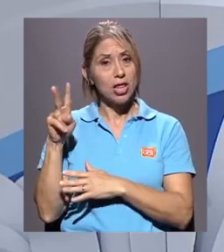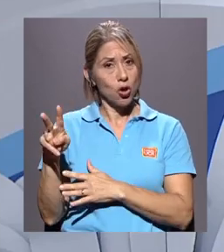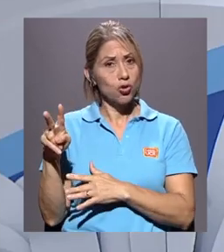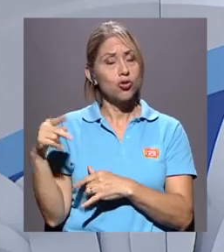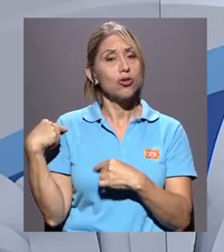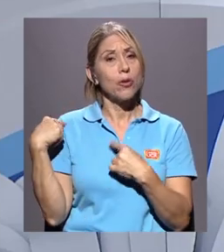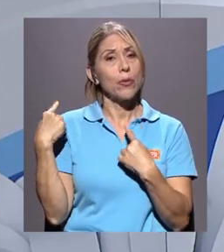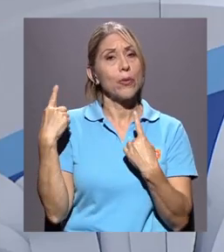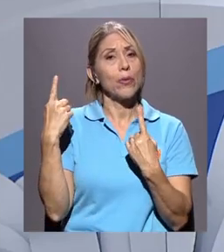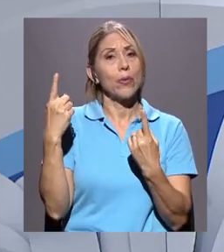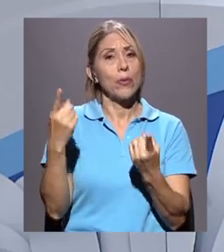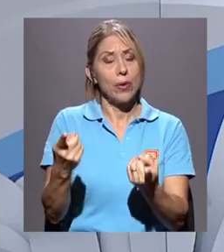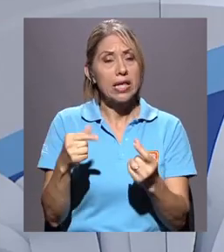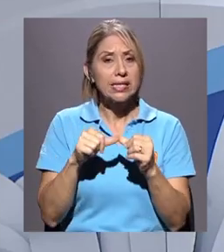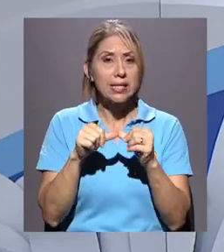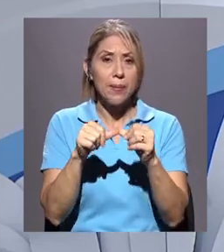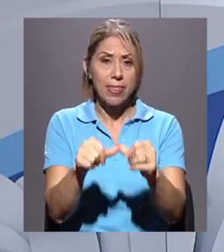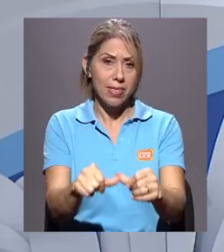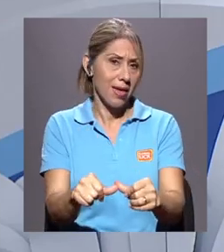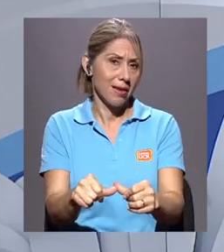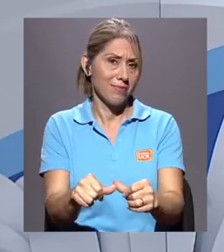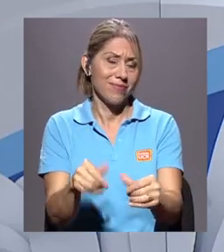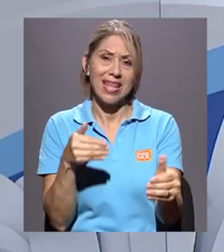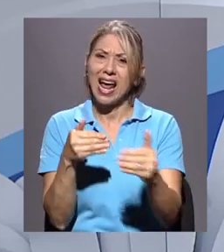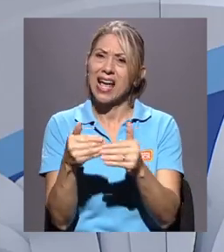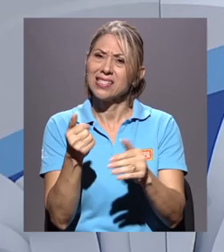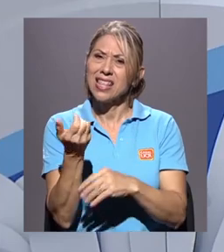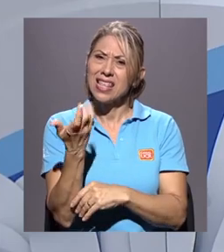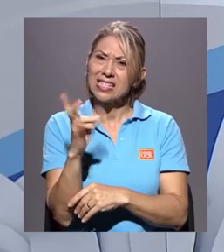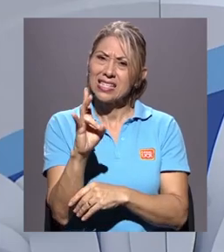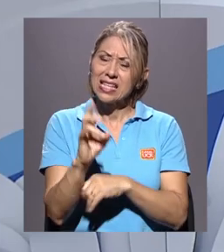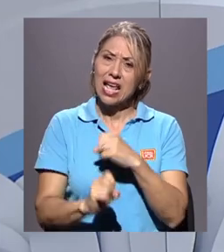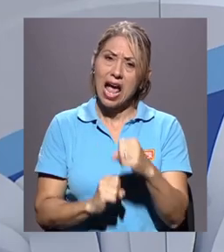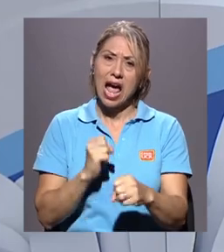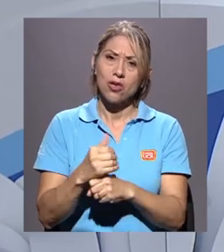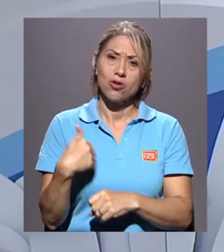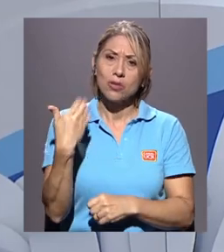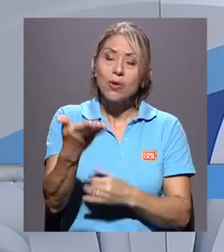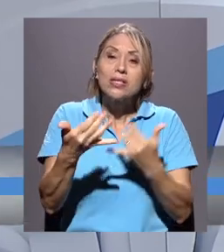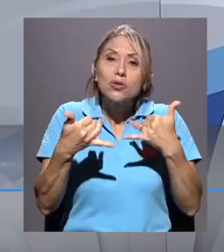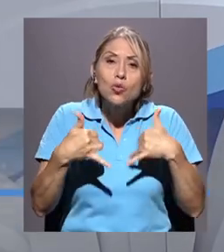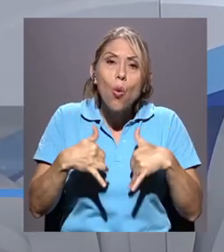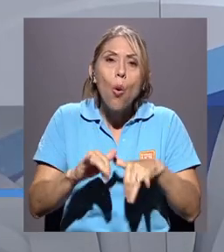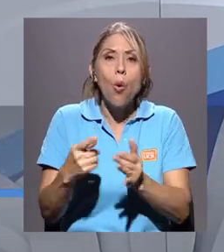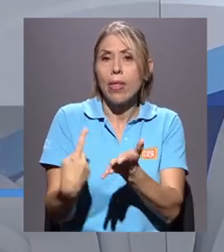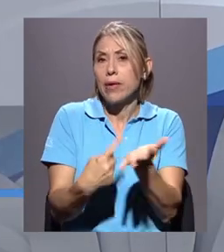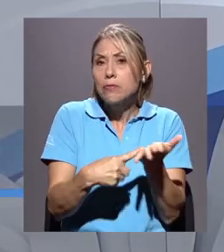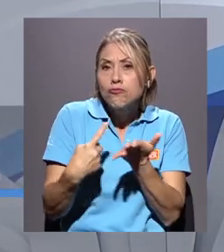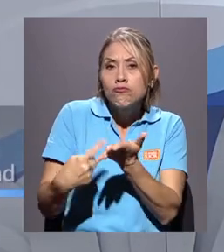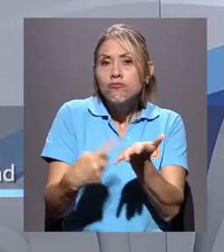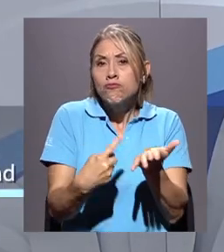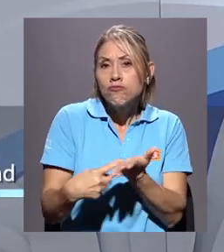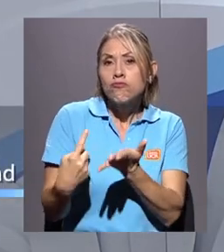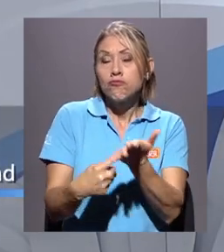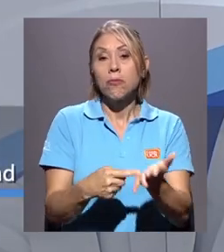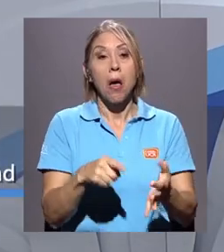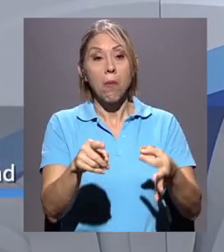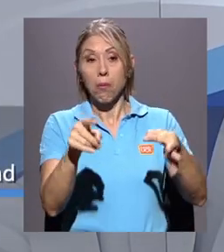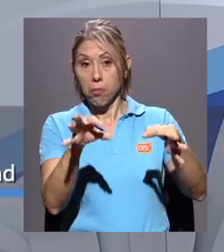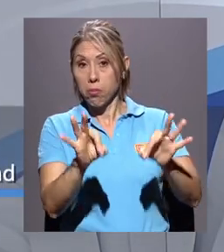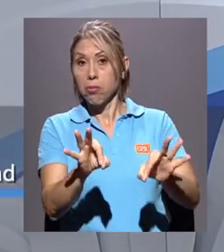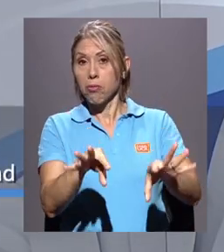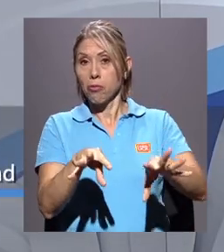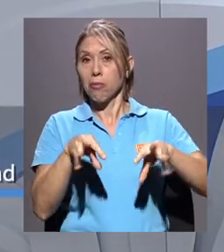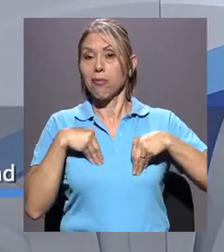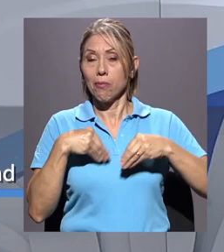mantiene, ¿verdad? Casi 16, 17 años después, dando una discusión de esta manera, lo cual legitima el proceso y